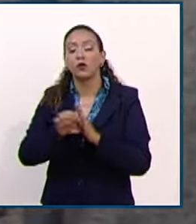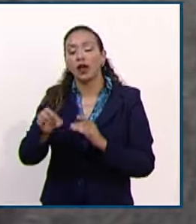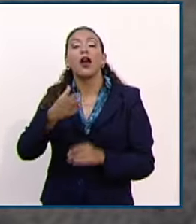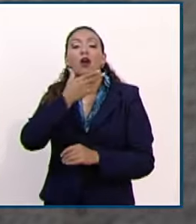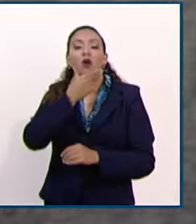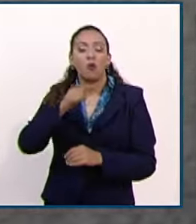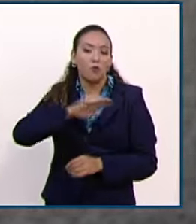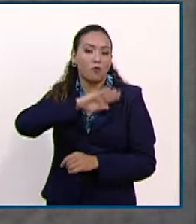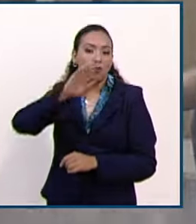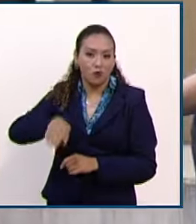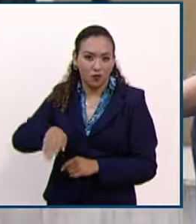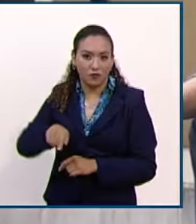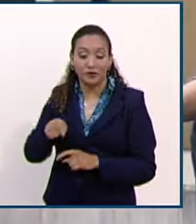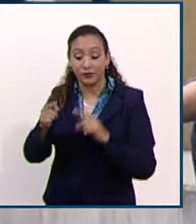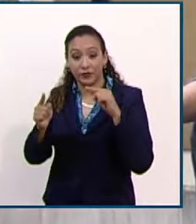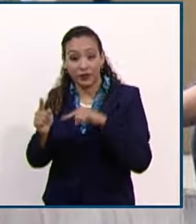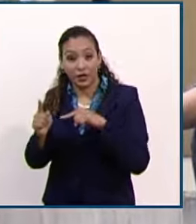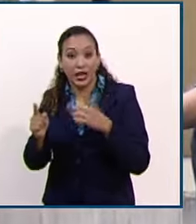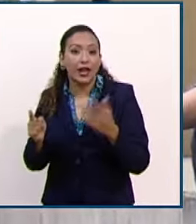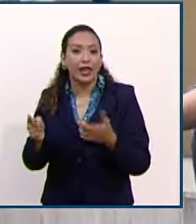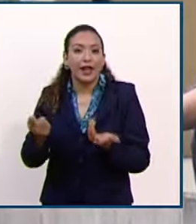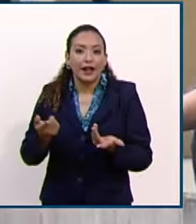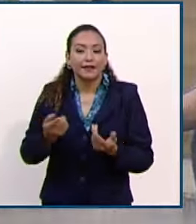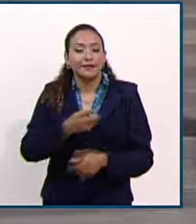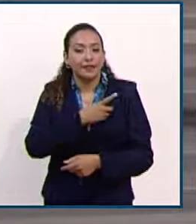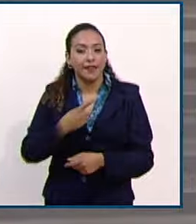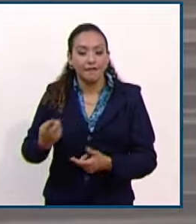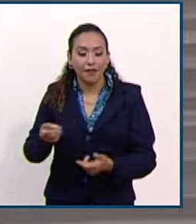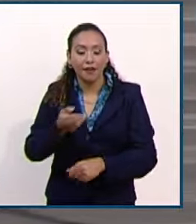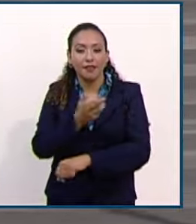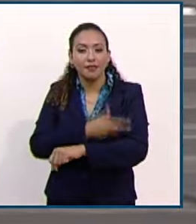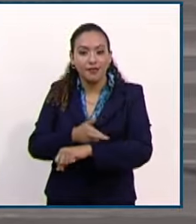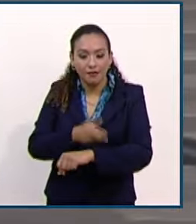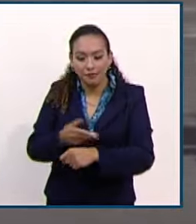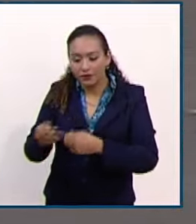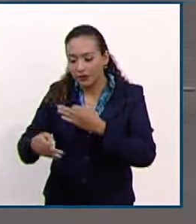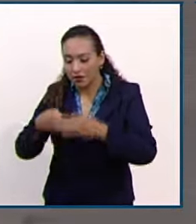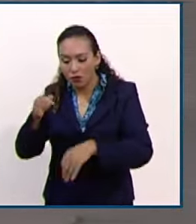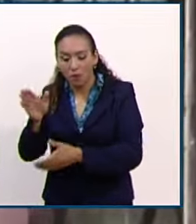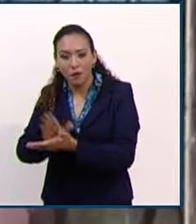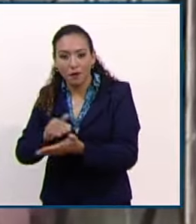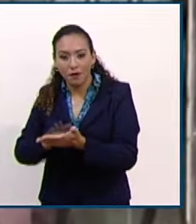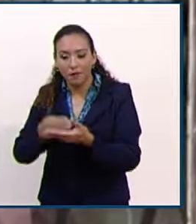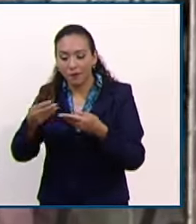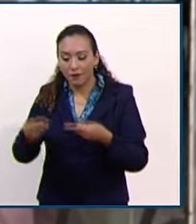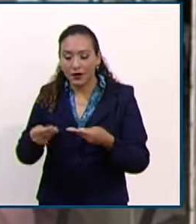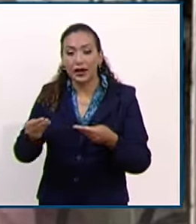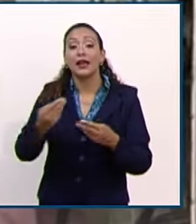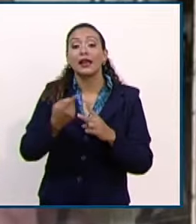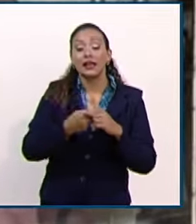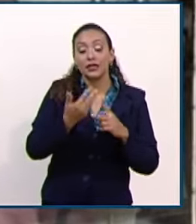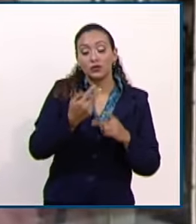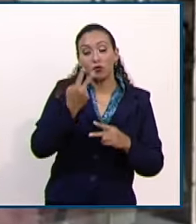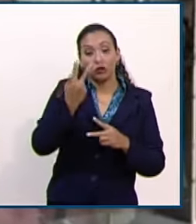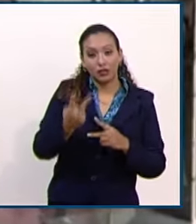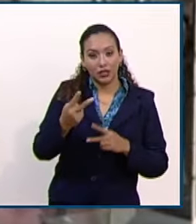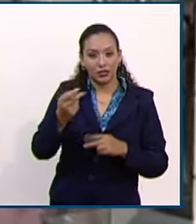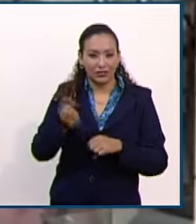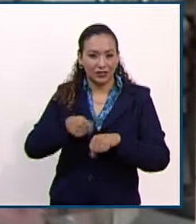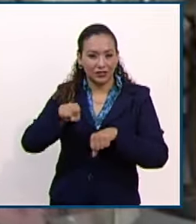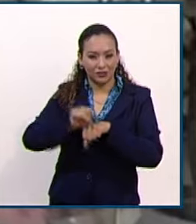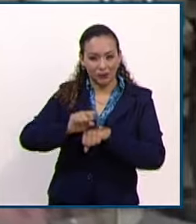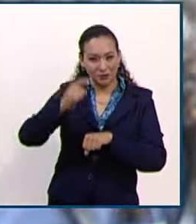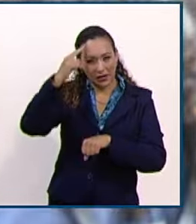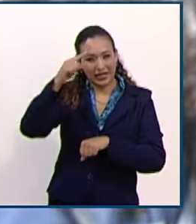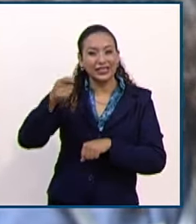no reactivó adecuadamente sus derechos, esto es, sumar nuevamente 52 semanas de cotización. El